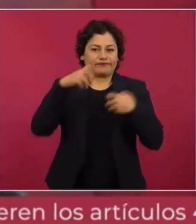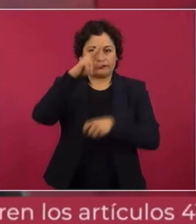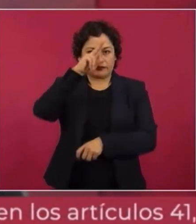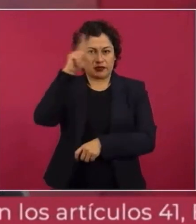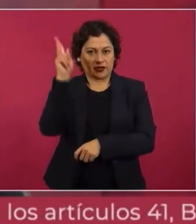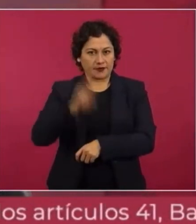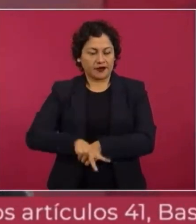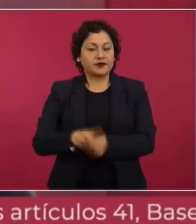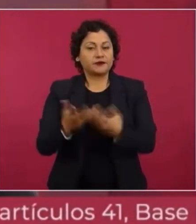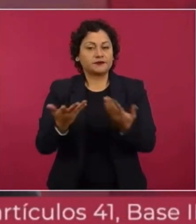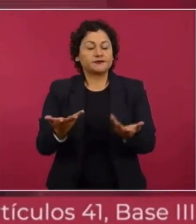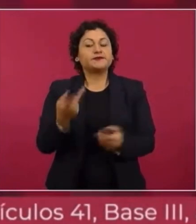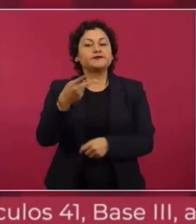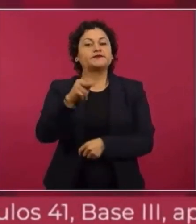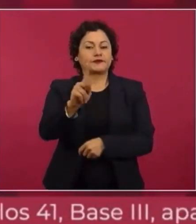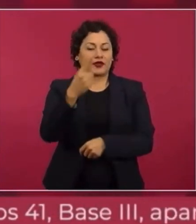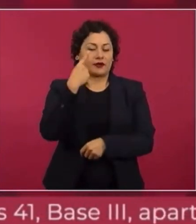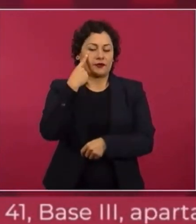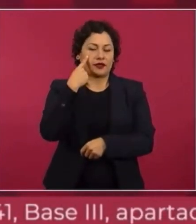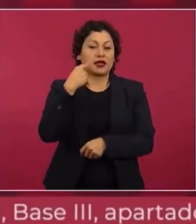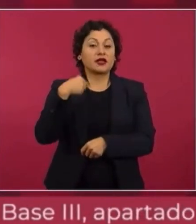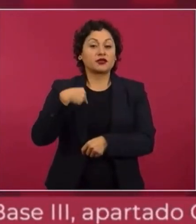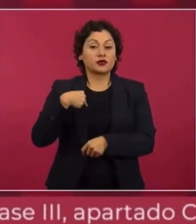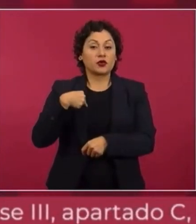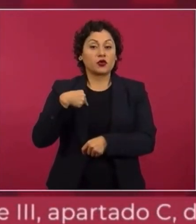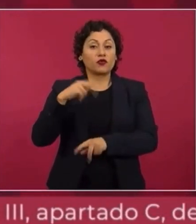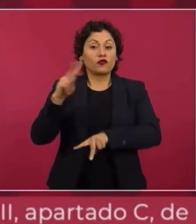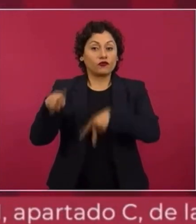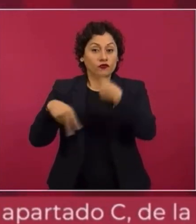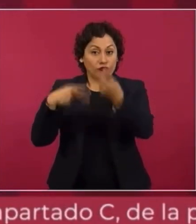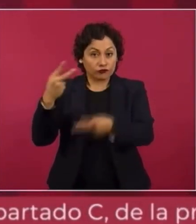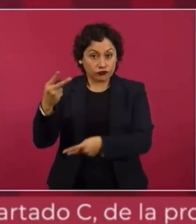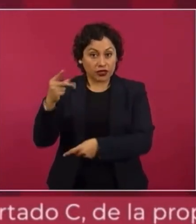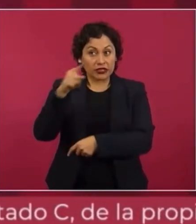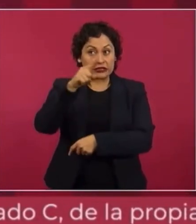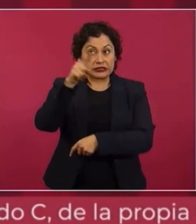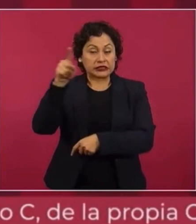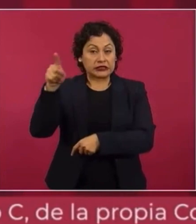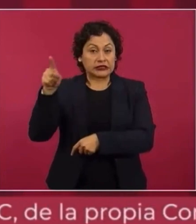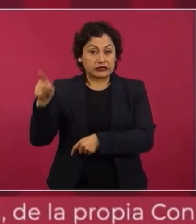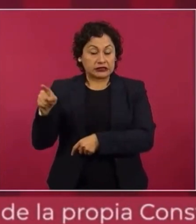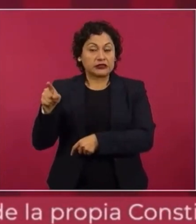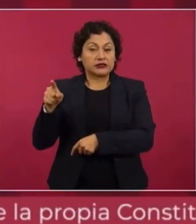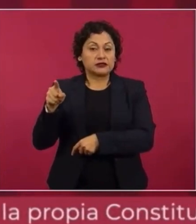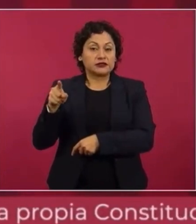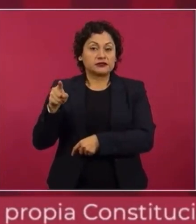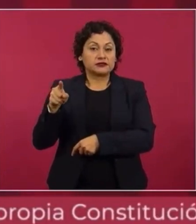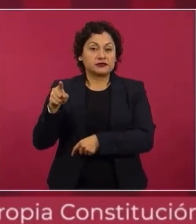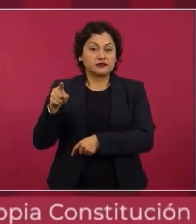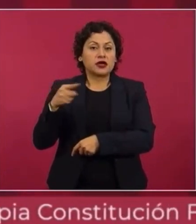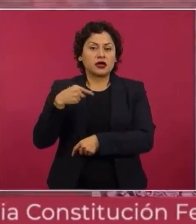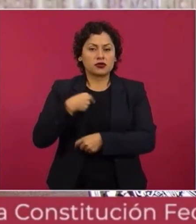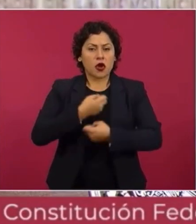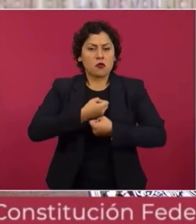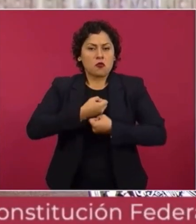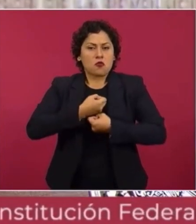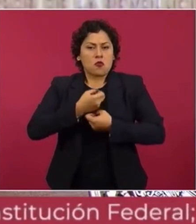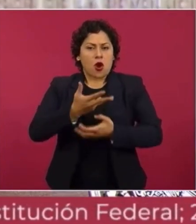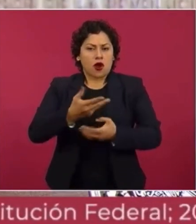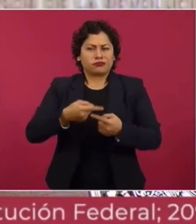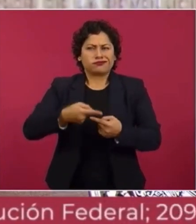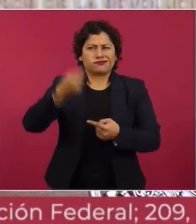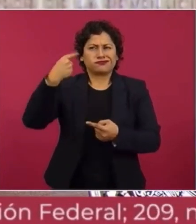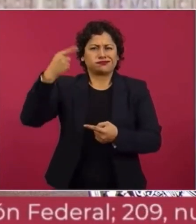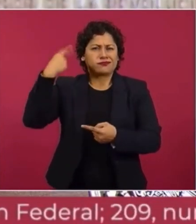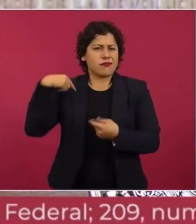yo manifesté lo que he venido diciendo de